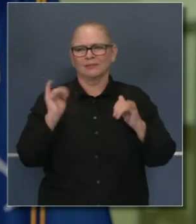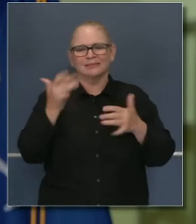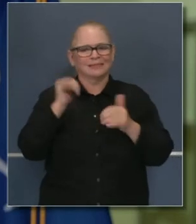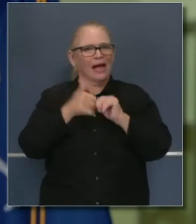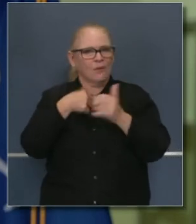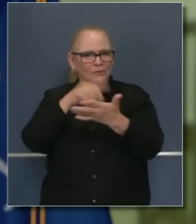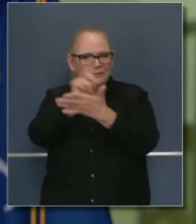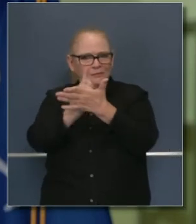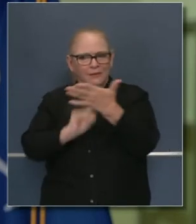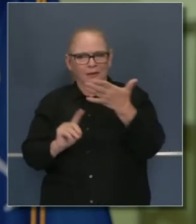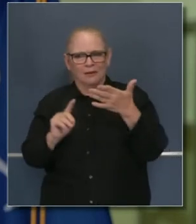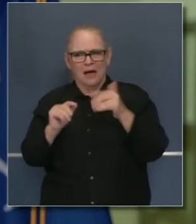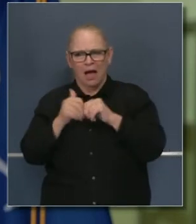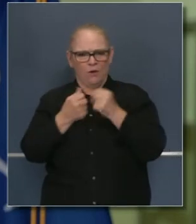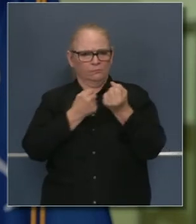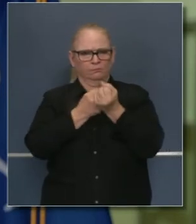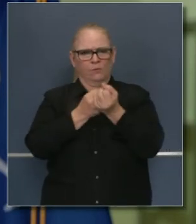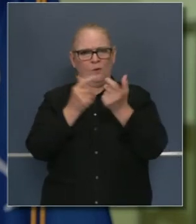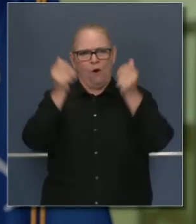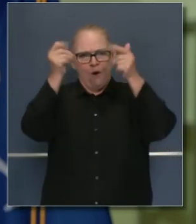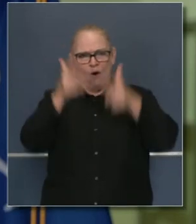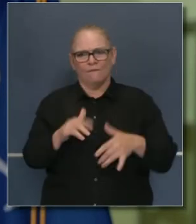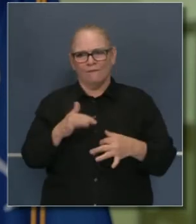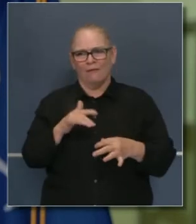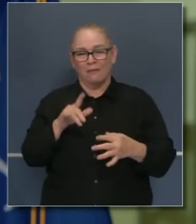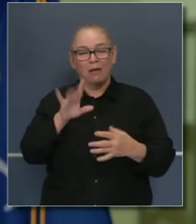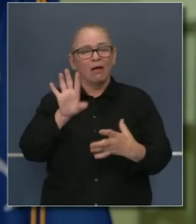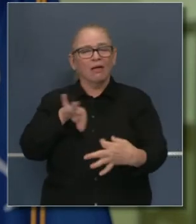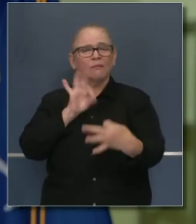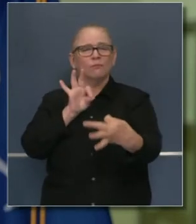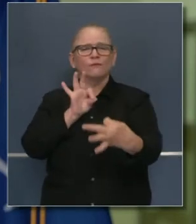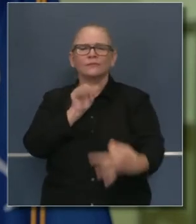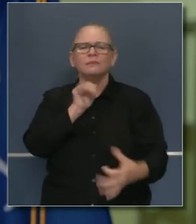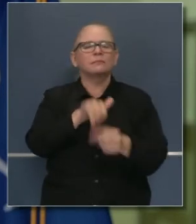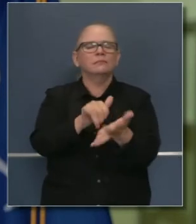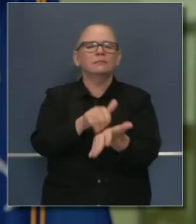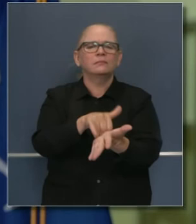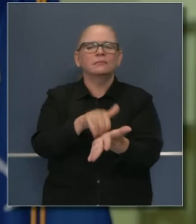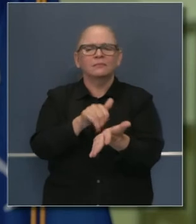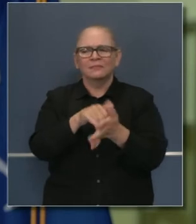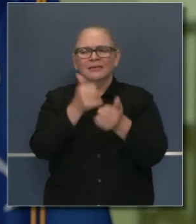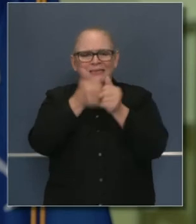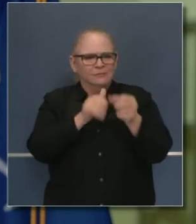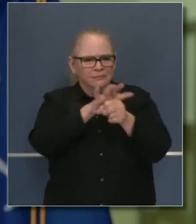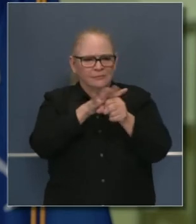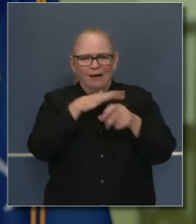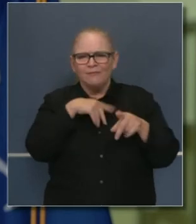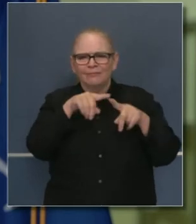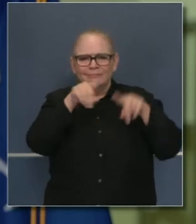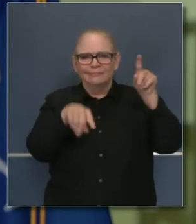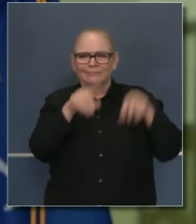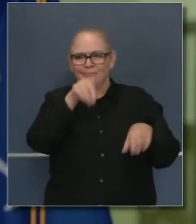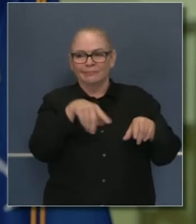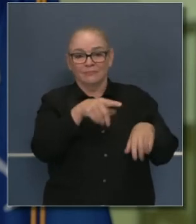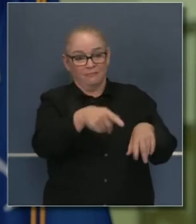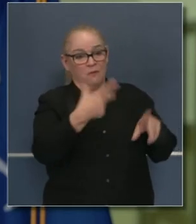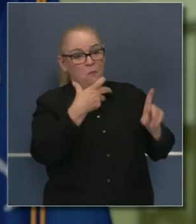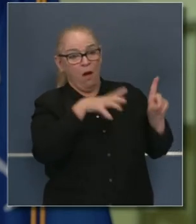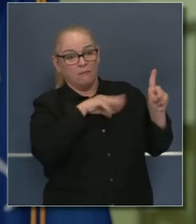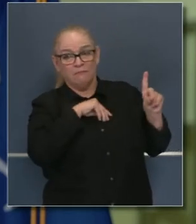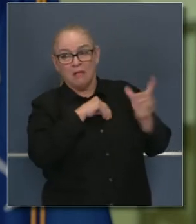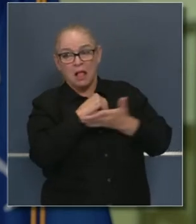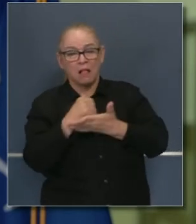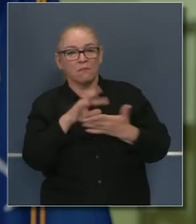diseñado y no fue diseñado para ser perfecto en todo modo y en toda forma porque el mantenimiento local, las